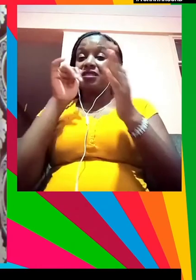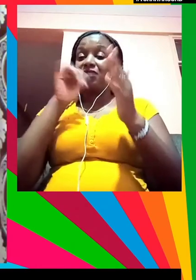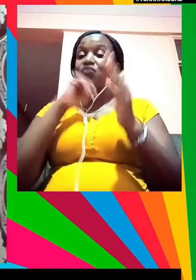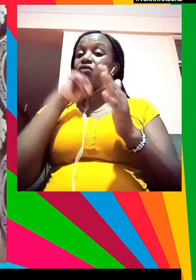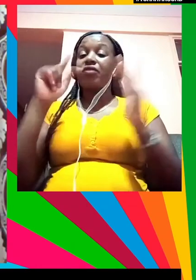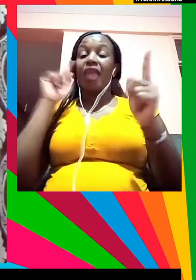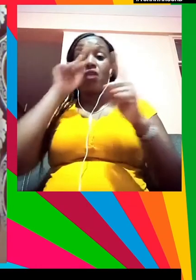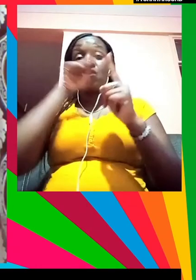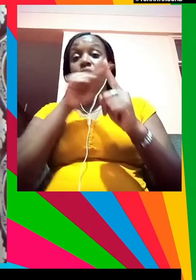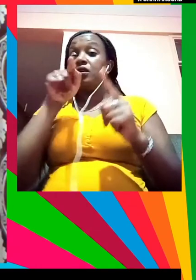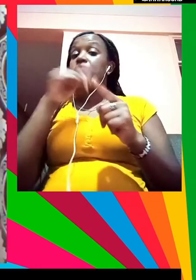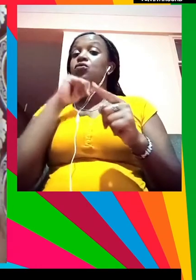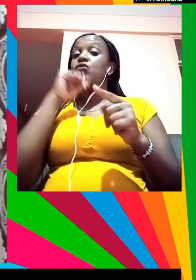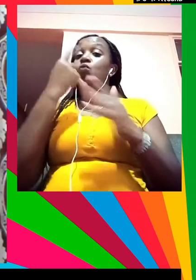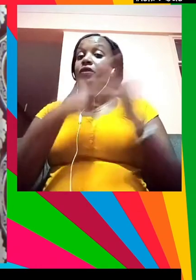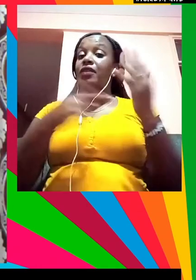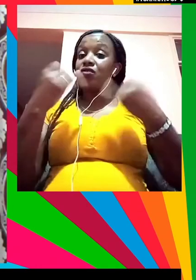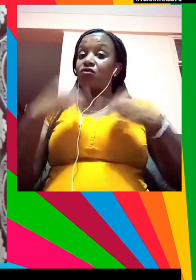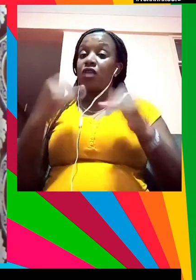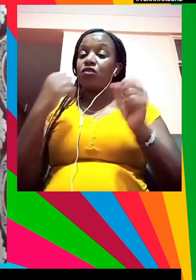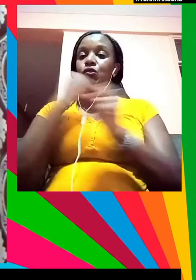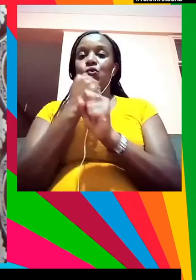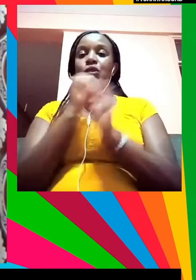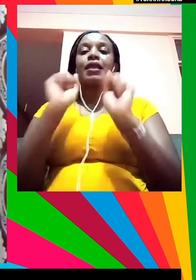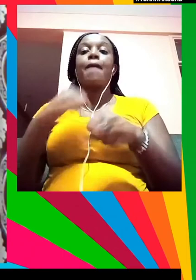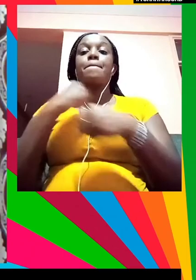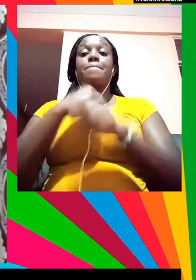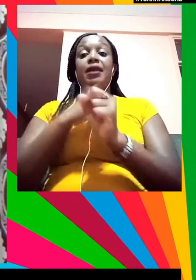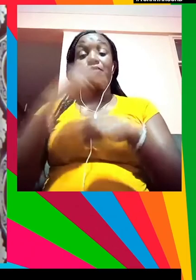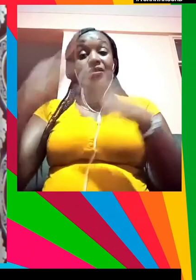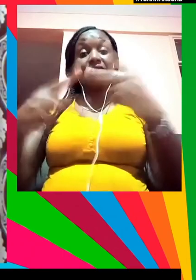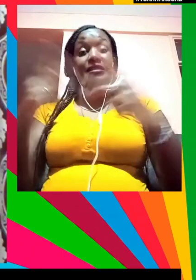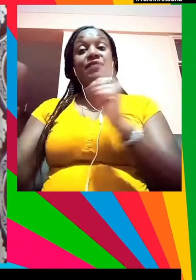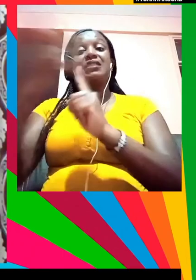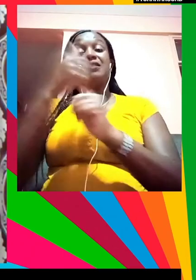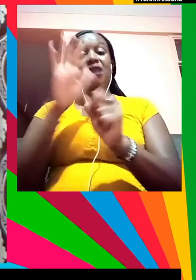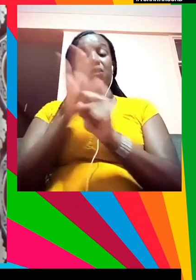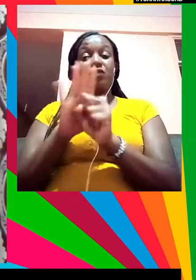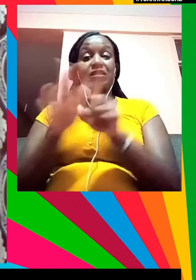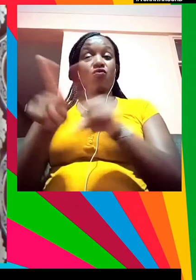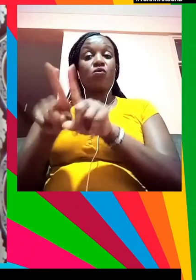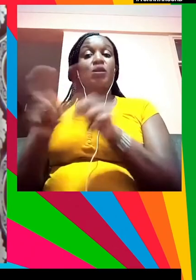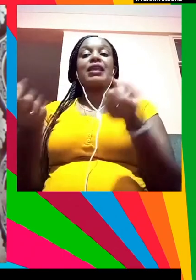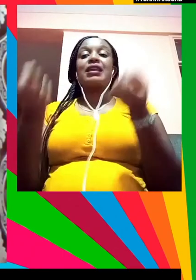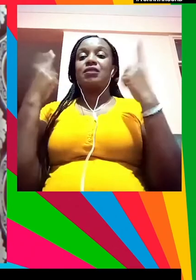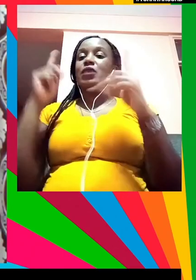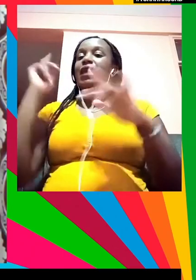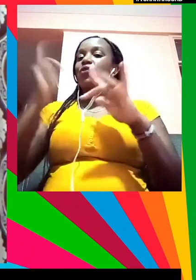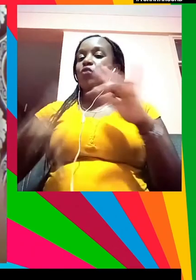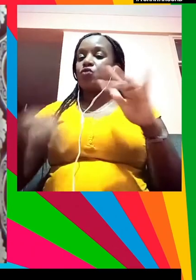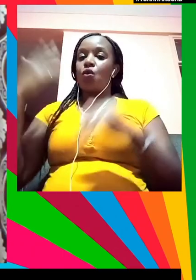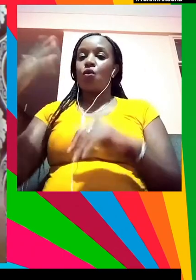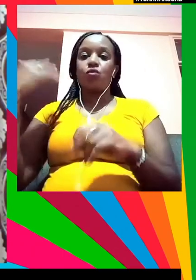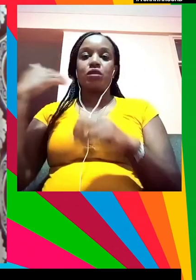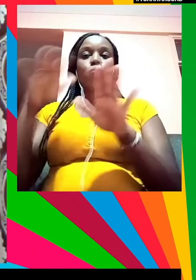que eso no es lo que ocurre quizás podamos progresar más y también hemos de entender que no siempre podemos esperar